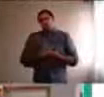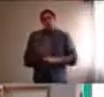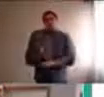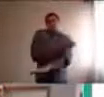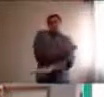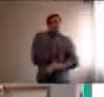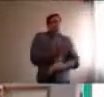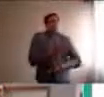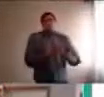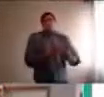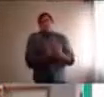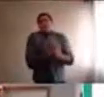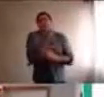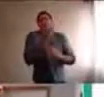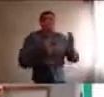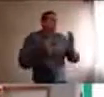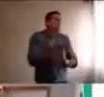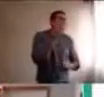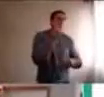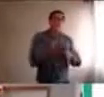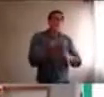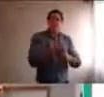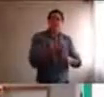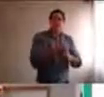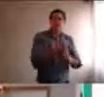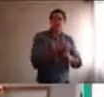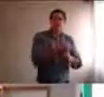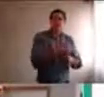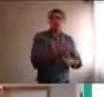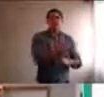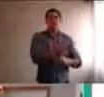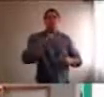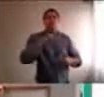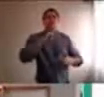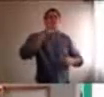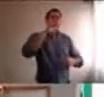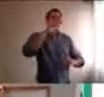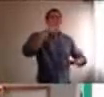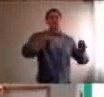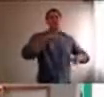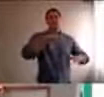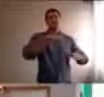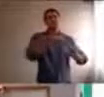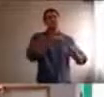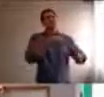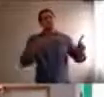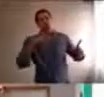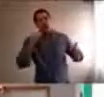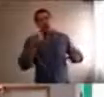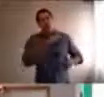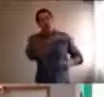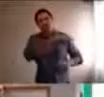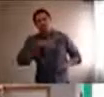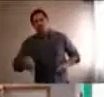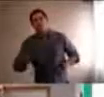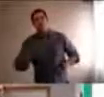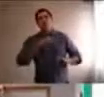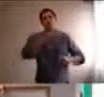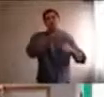su escuela, después volvían, a determinado momento del día, y el tiempo, que compartíamos, era muy poco,